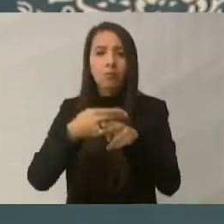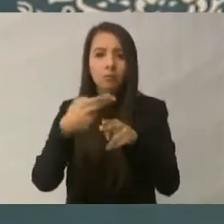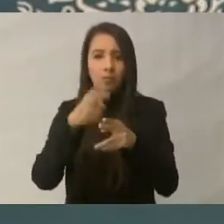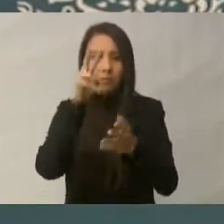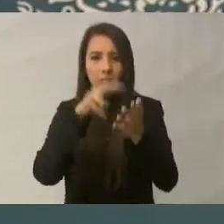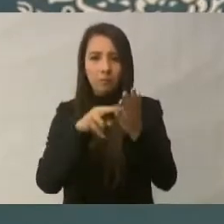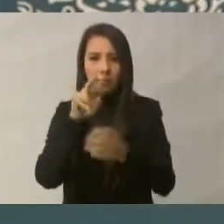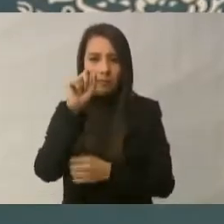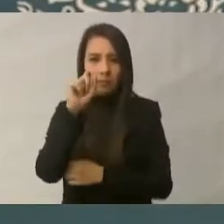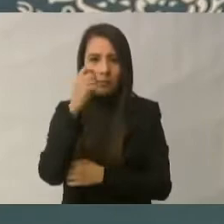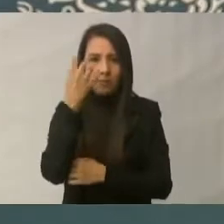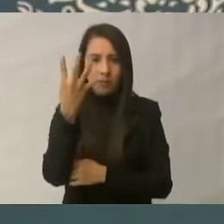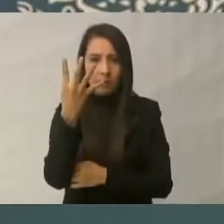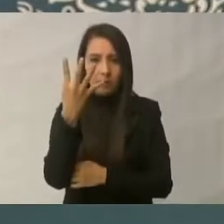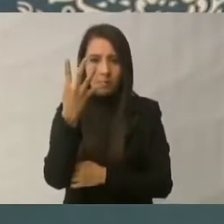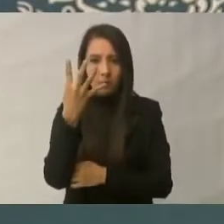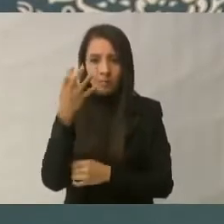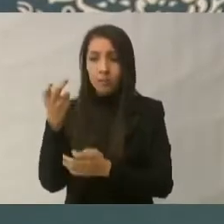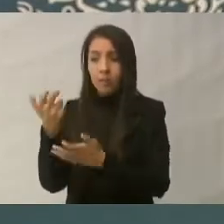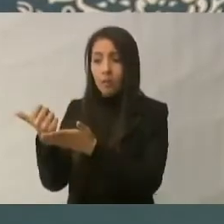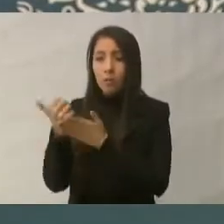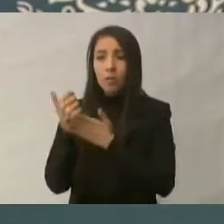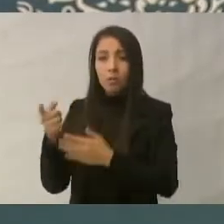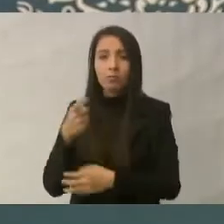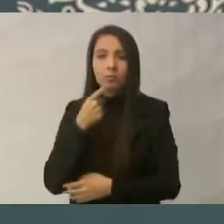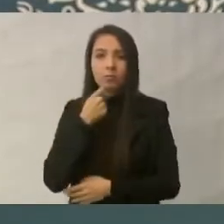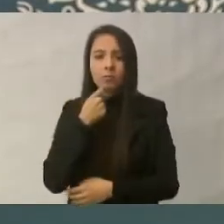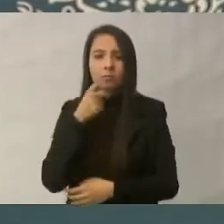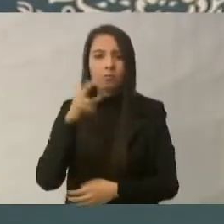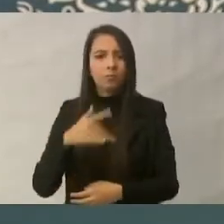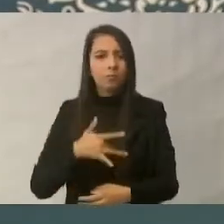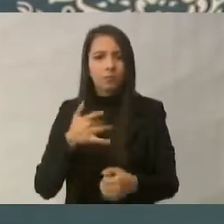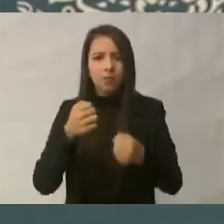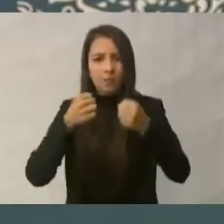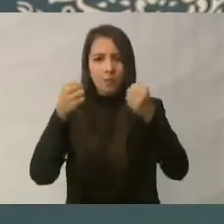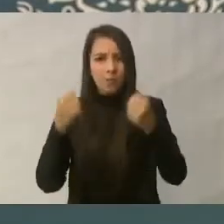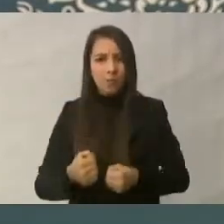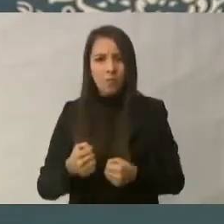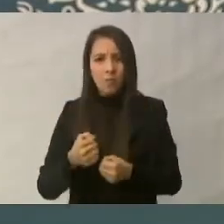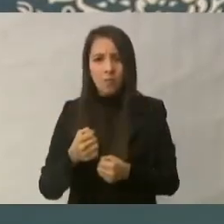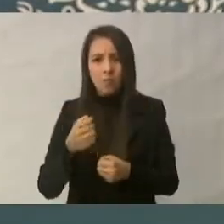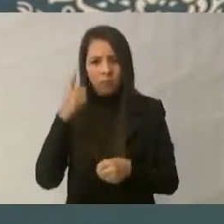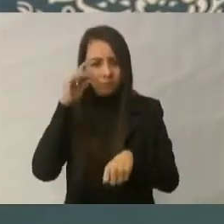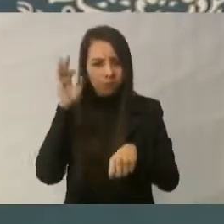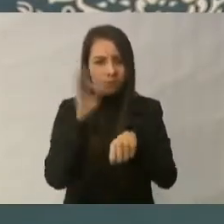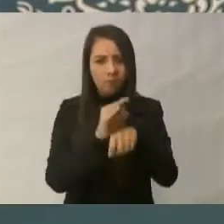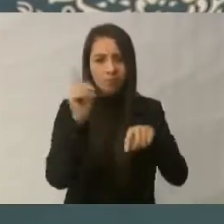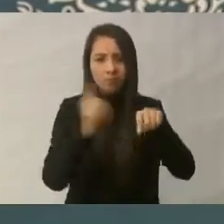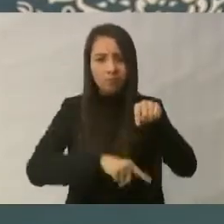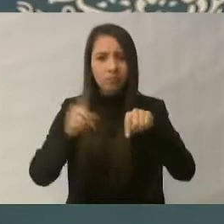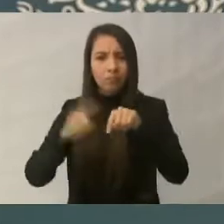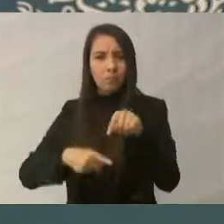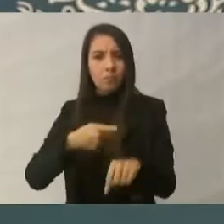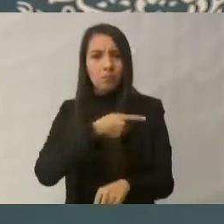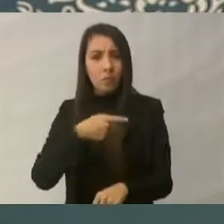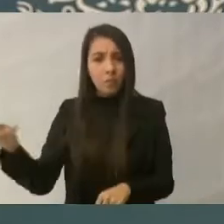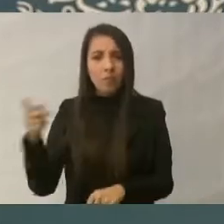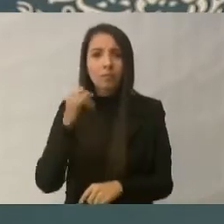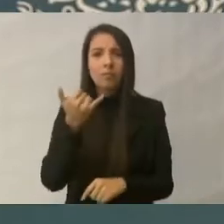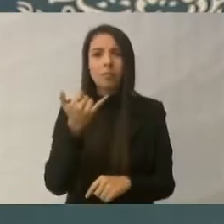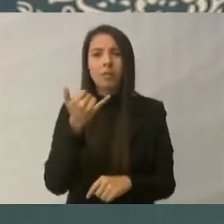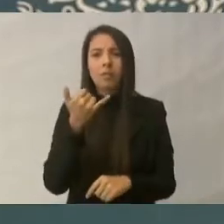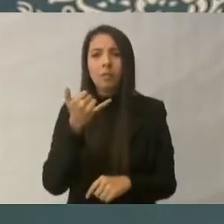estamos seguros que el fortalecimiento del mercado interno, el combate frontal a la pobreza y la erradicación de prácticas